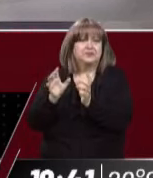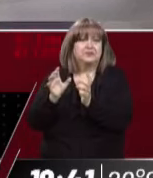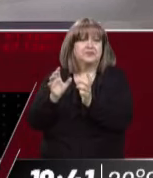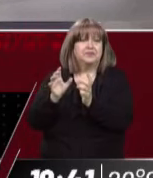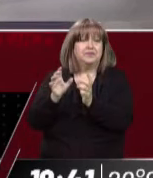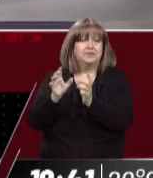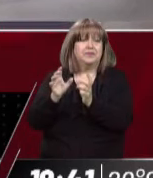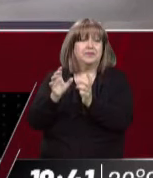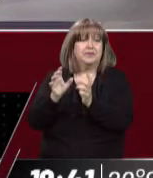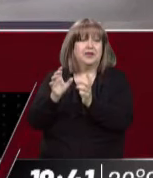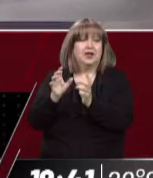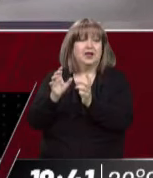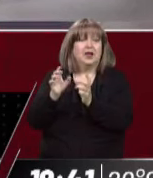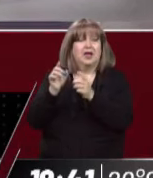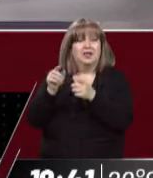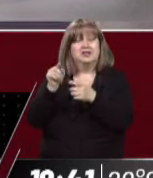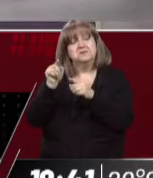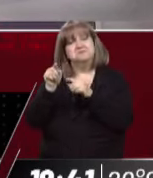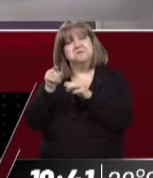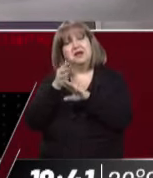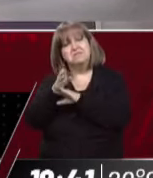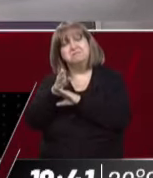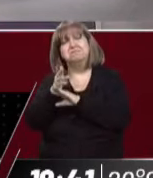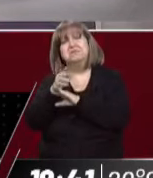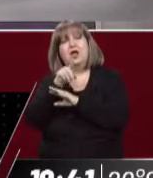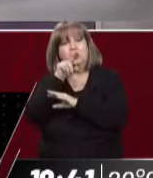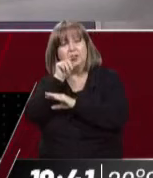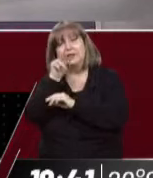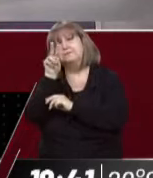y entre paréntesis los que se tomaron el tiempo de entrar y leer, ¿no?